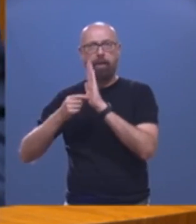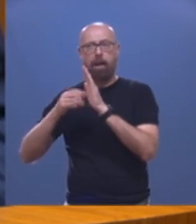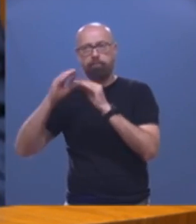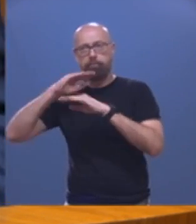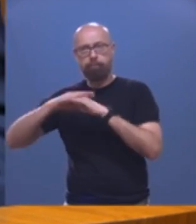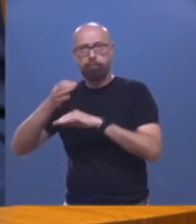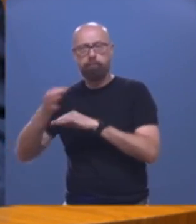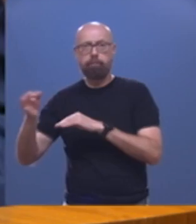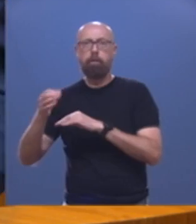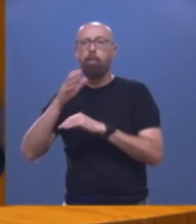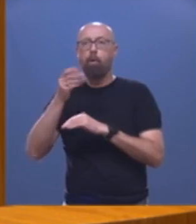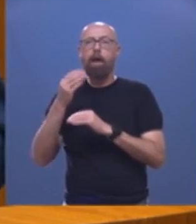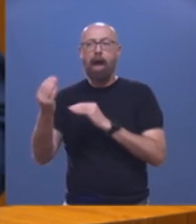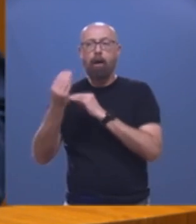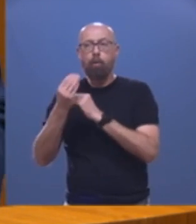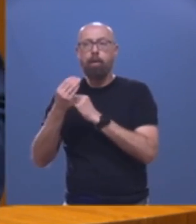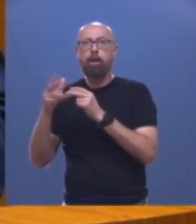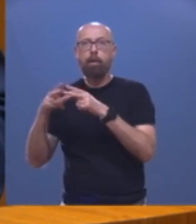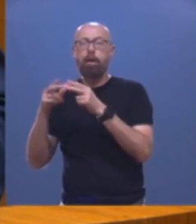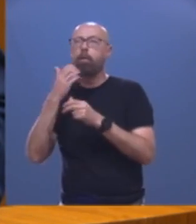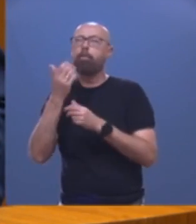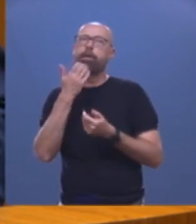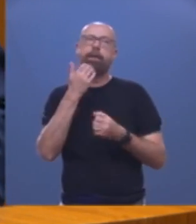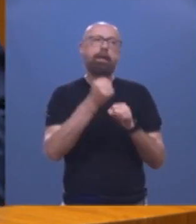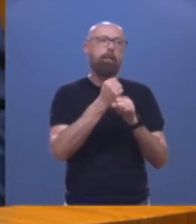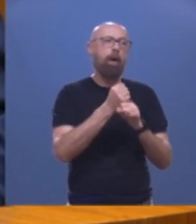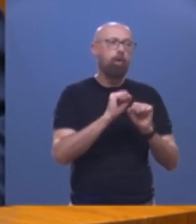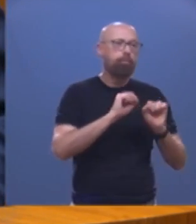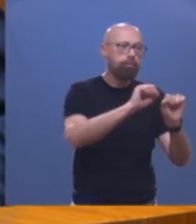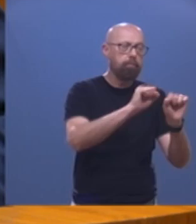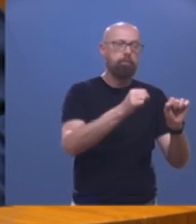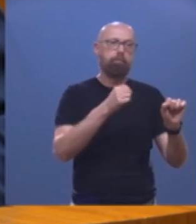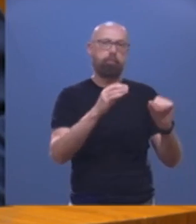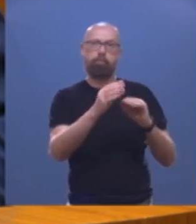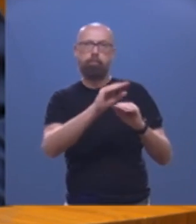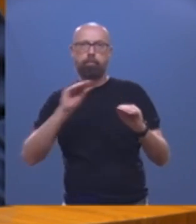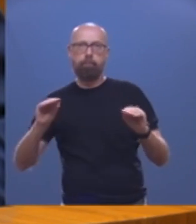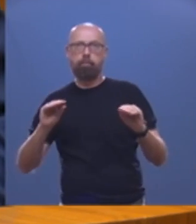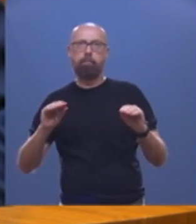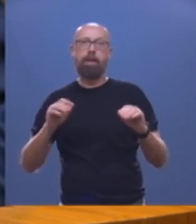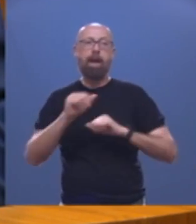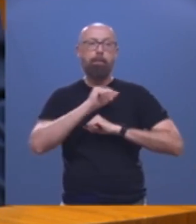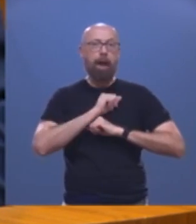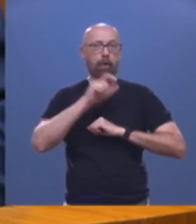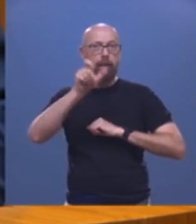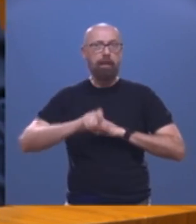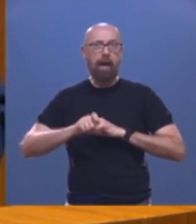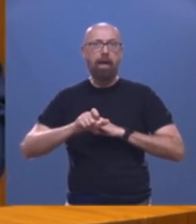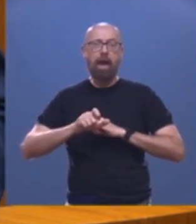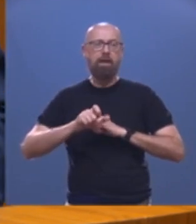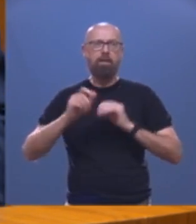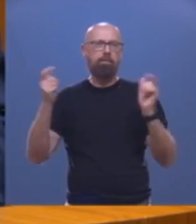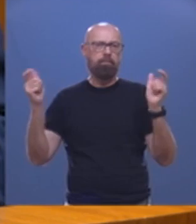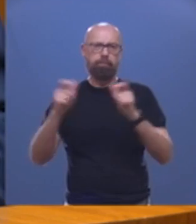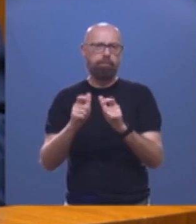públicas, sociales, a no rechazar un puesto de trabajo. El paro en Italia ha bajado a los niveles más